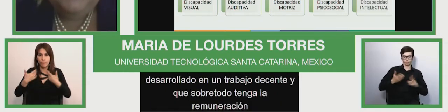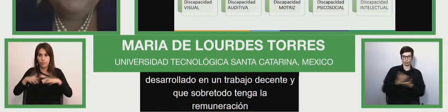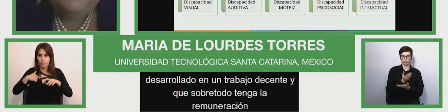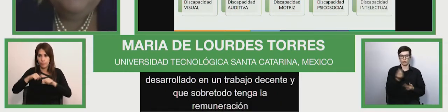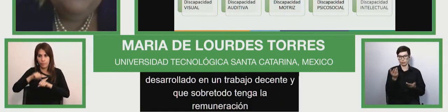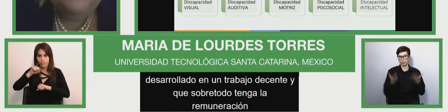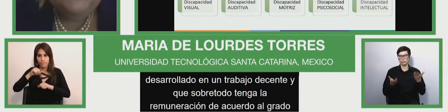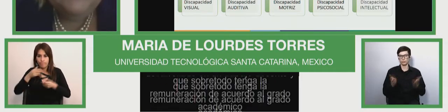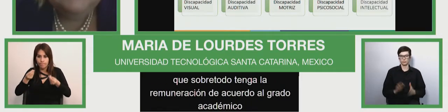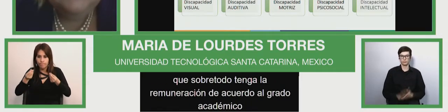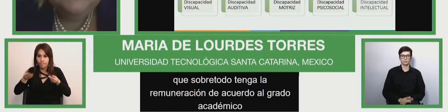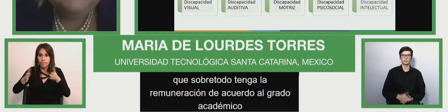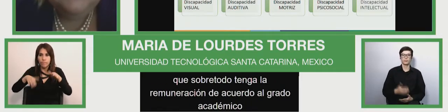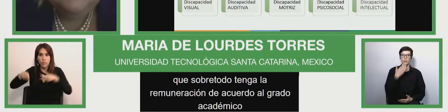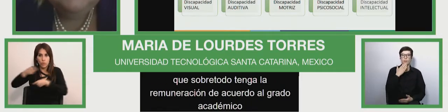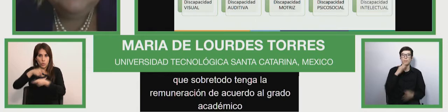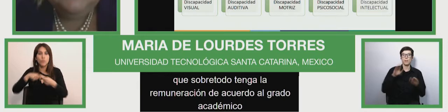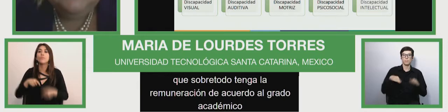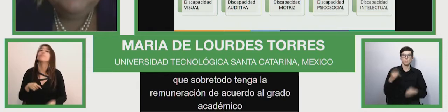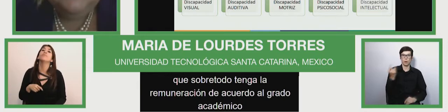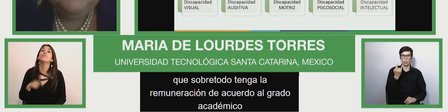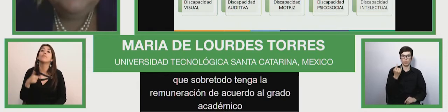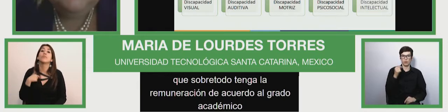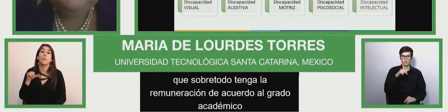la propia universidad se